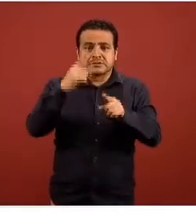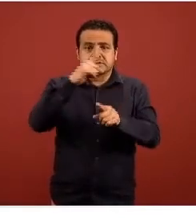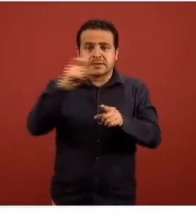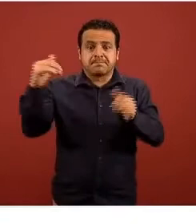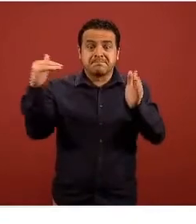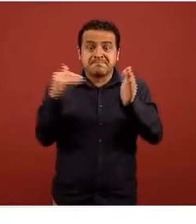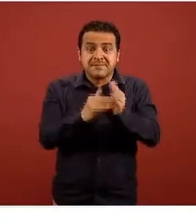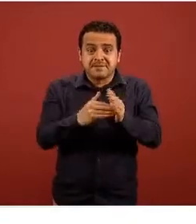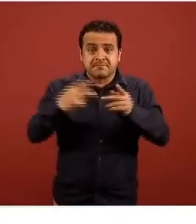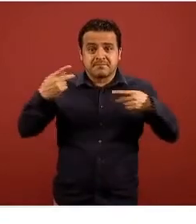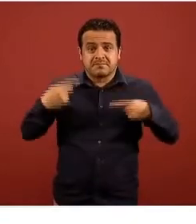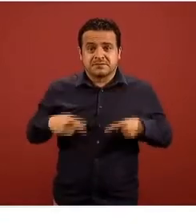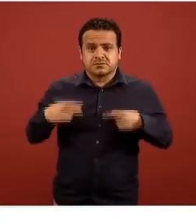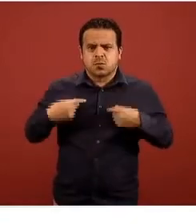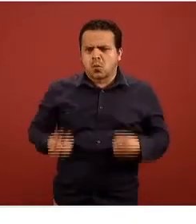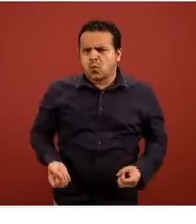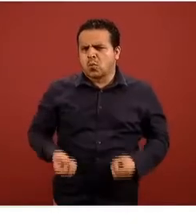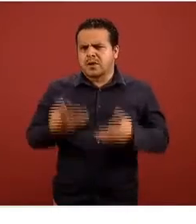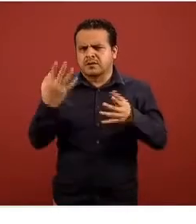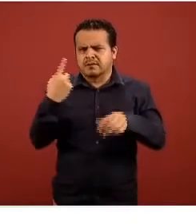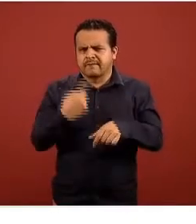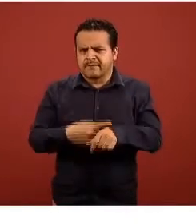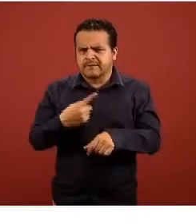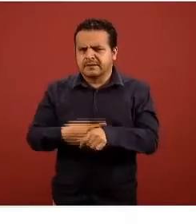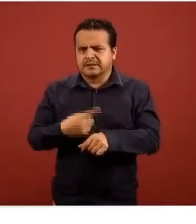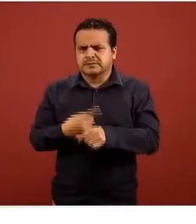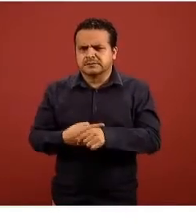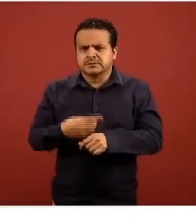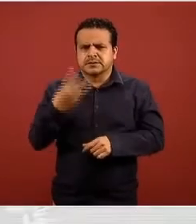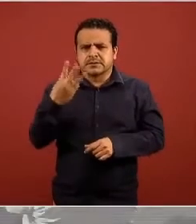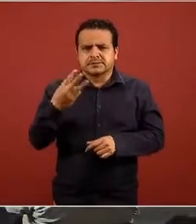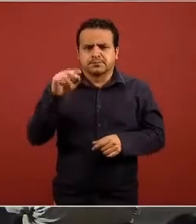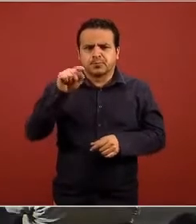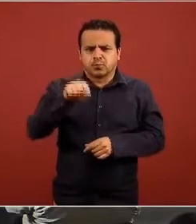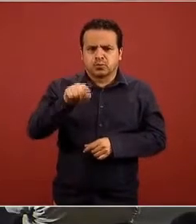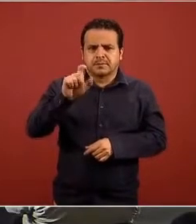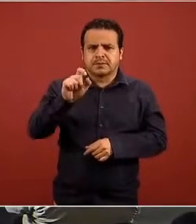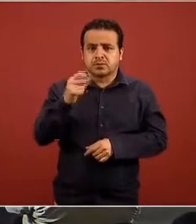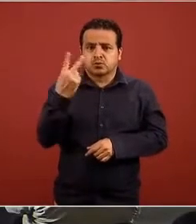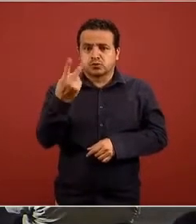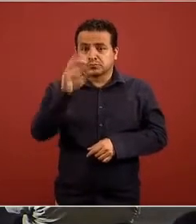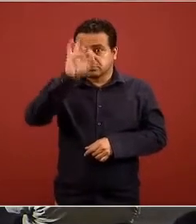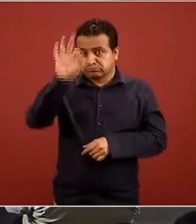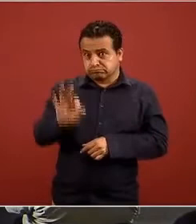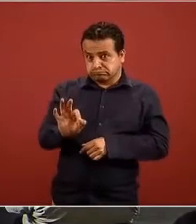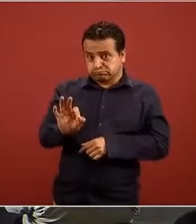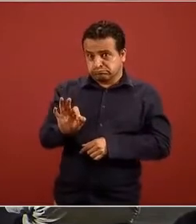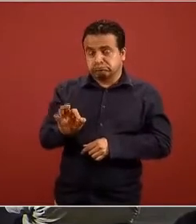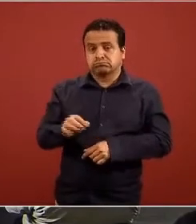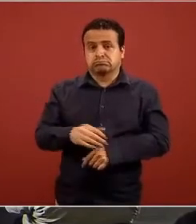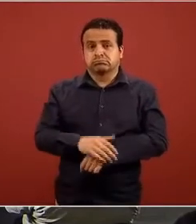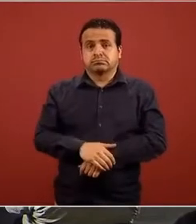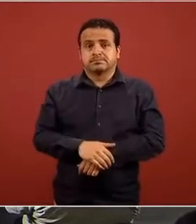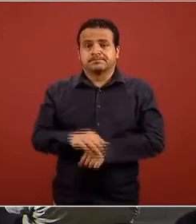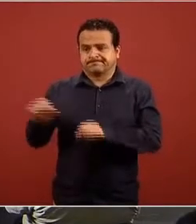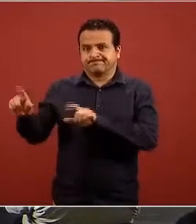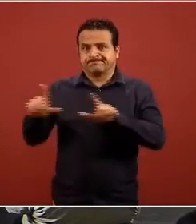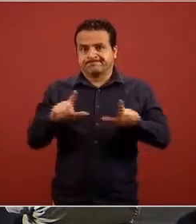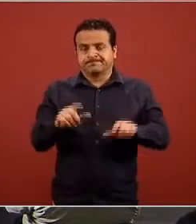y con la carga de enfermedad confirmada es de 3.22 la siguiente vemos